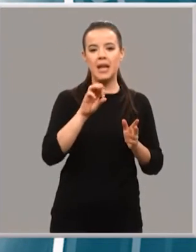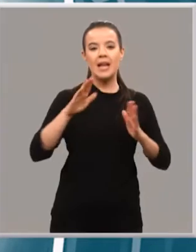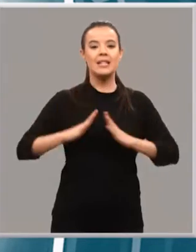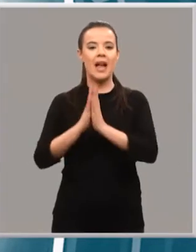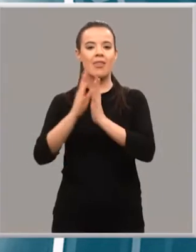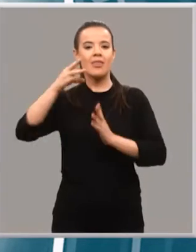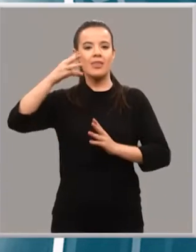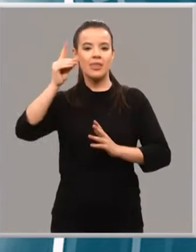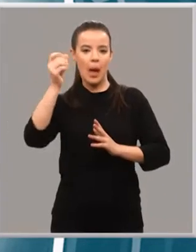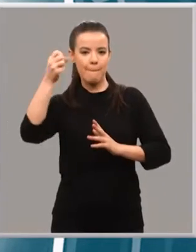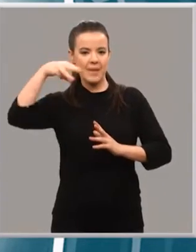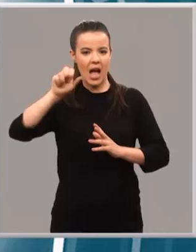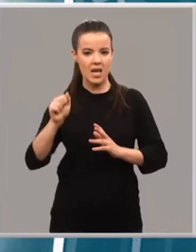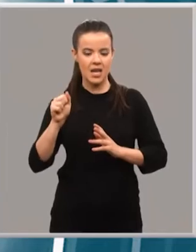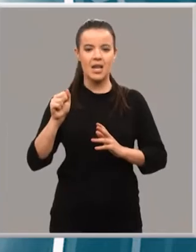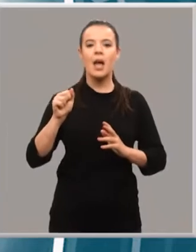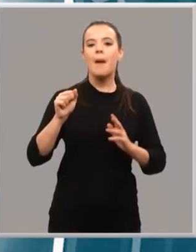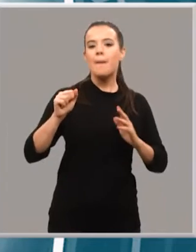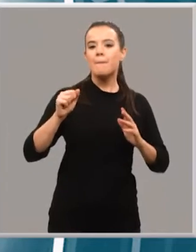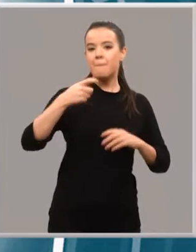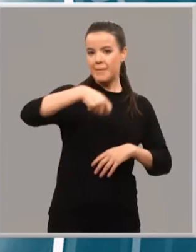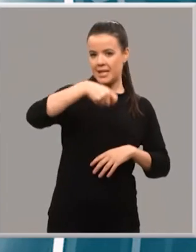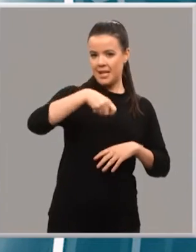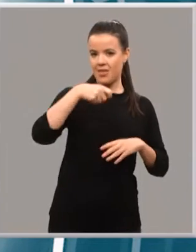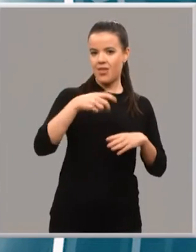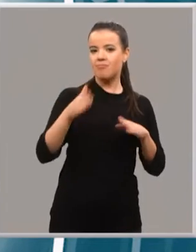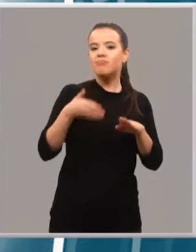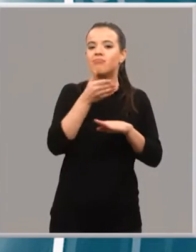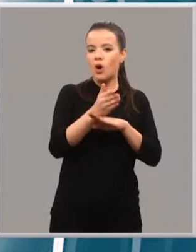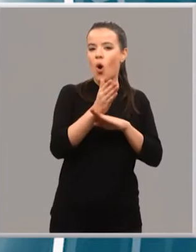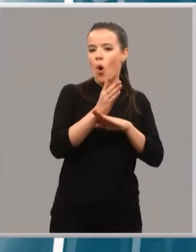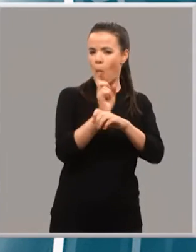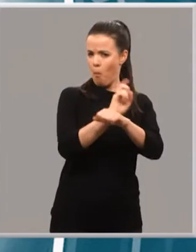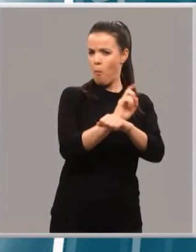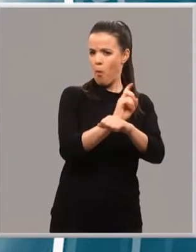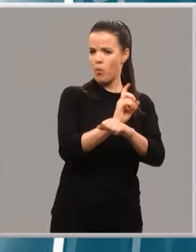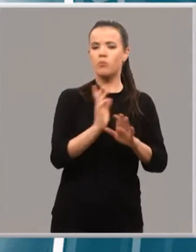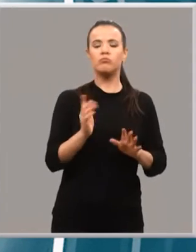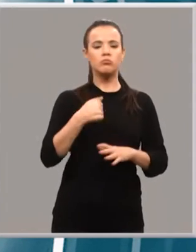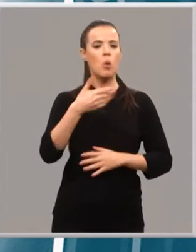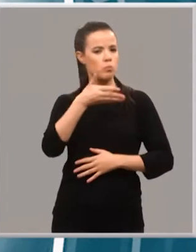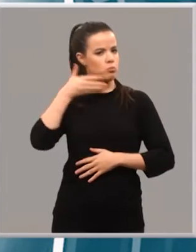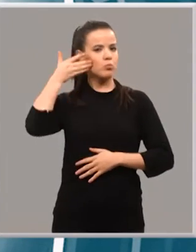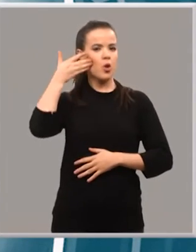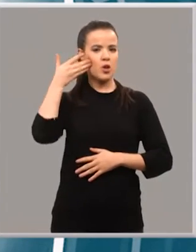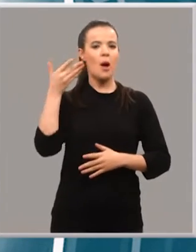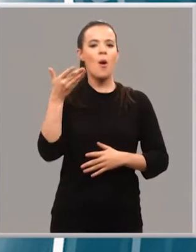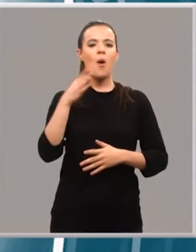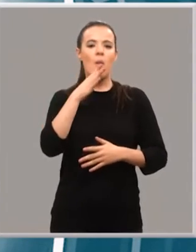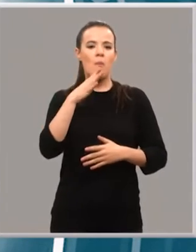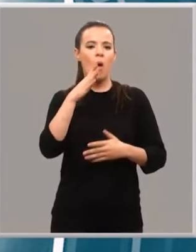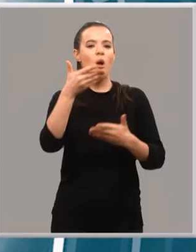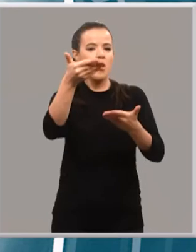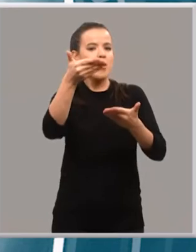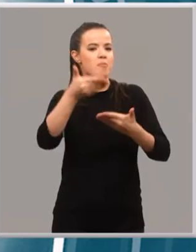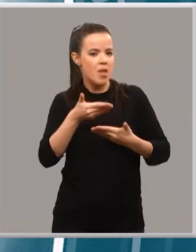aprovechaba la ocasión para no faltar a las próximas desde bien pronto si le dejan. Estaría muy honrada de ser invitada y por lo tanto de